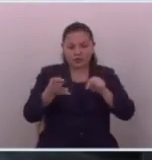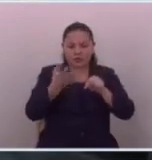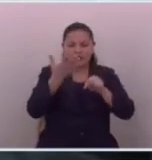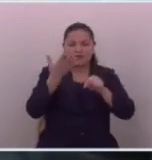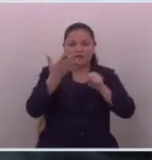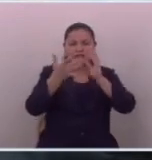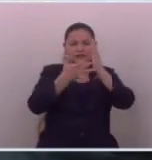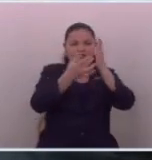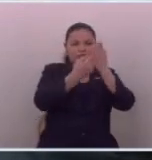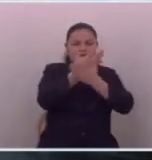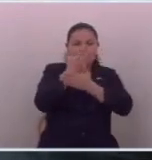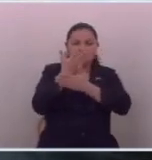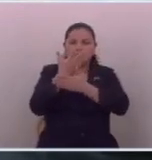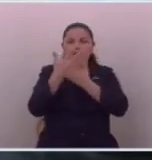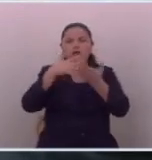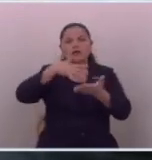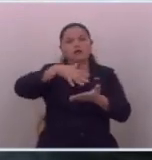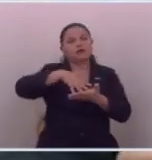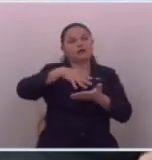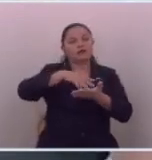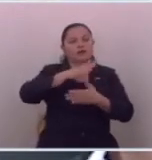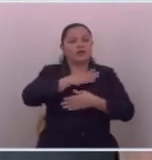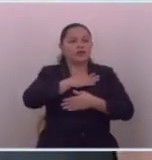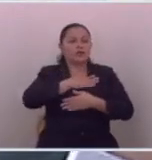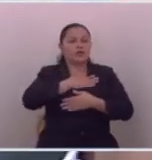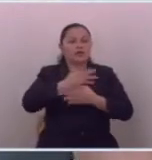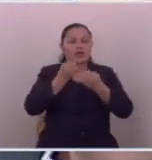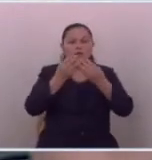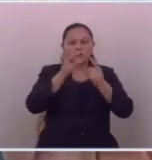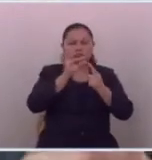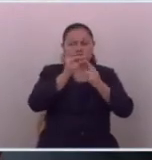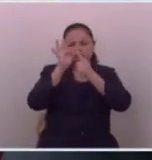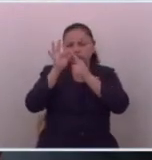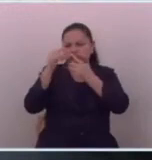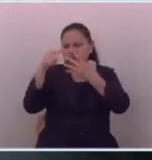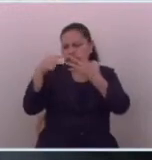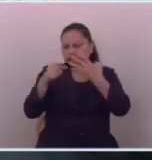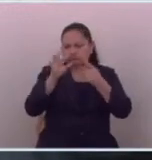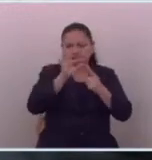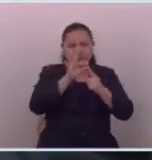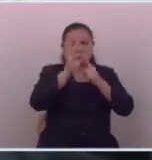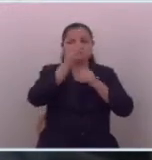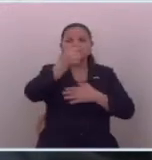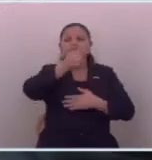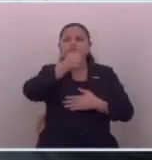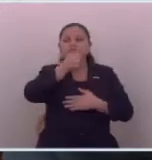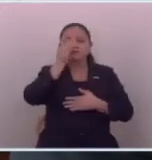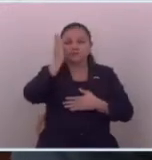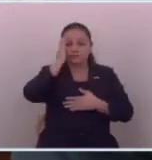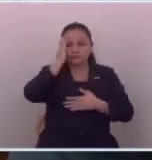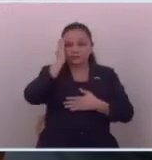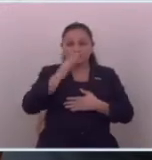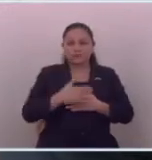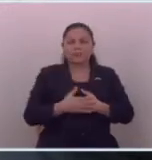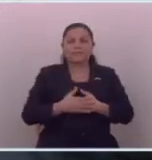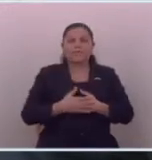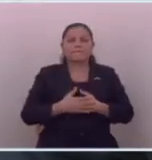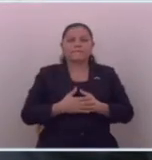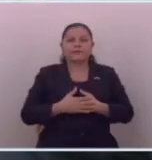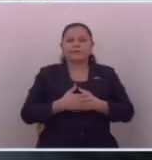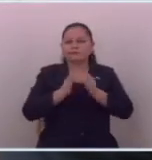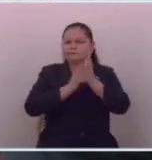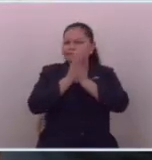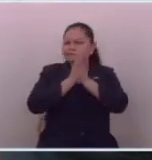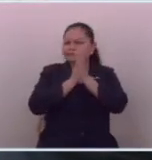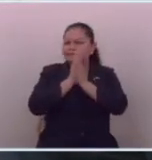tecnologías, la población tiene tantas opciones disponibles para informarse. Llama la